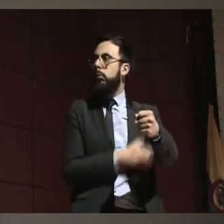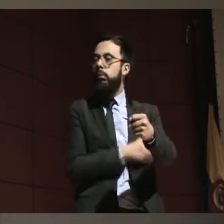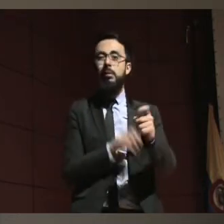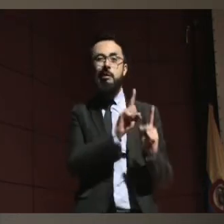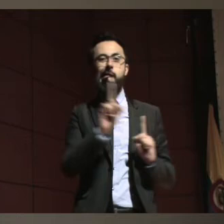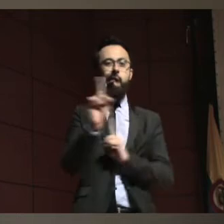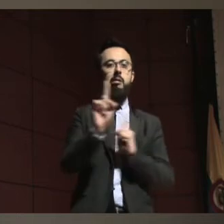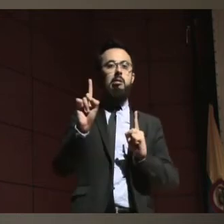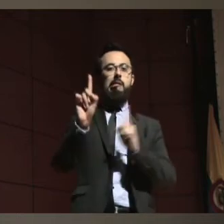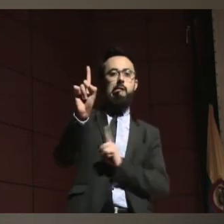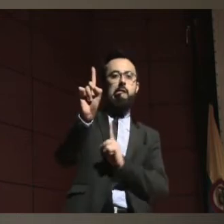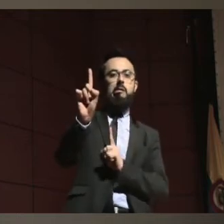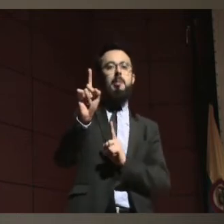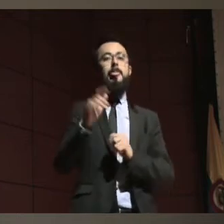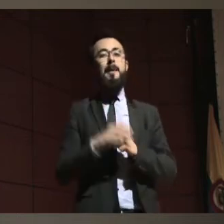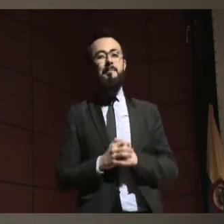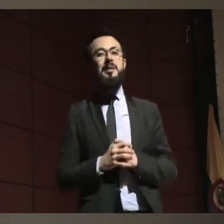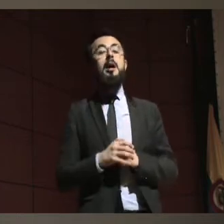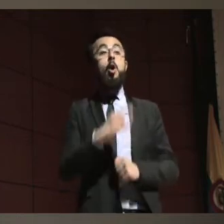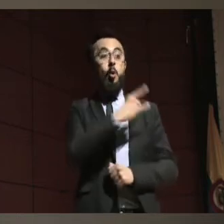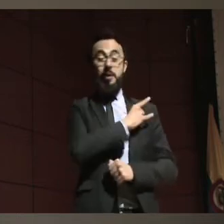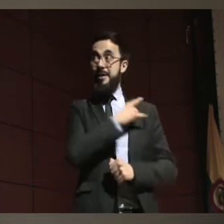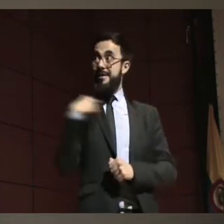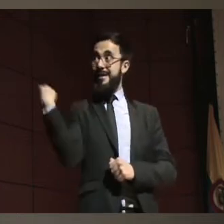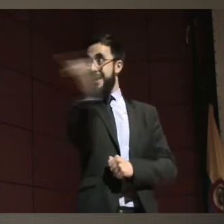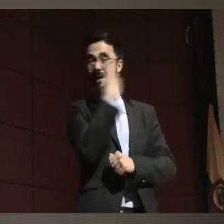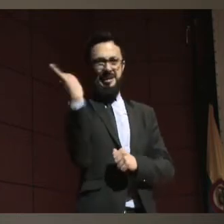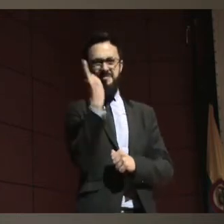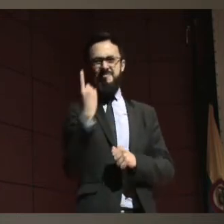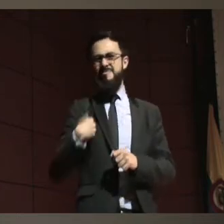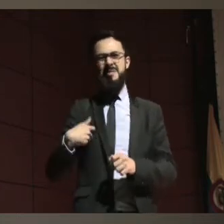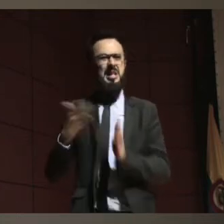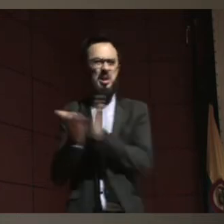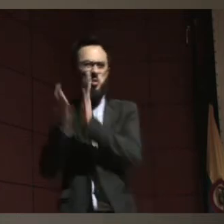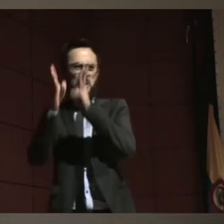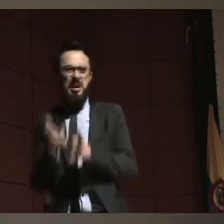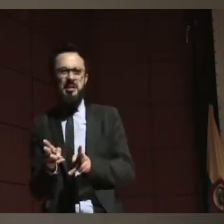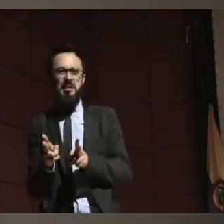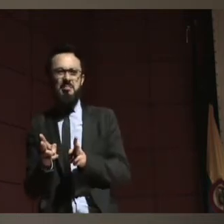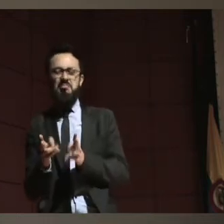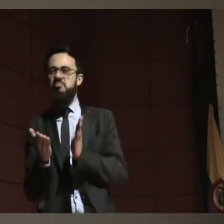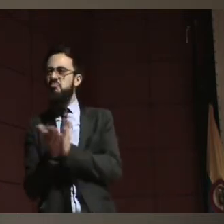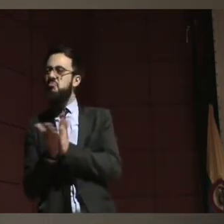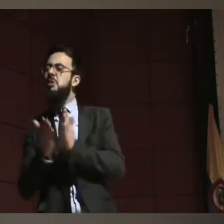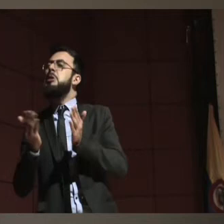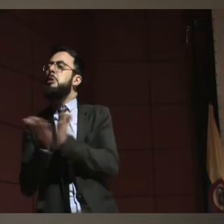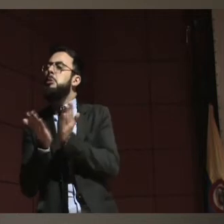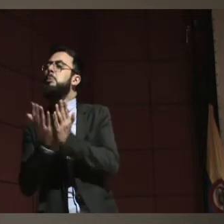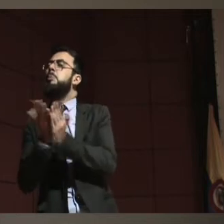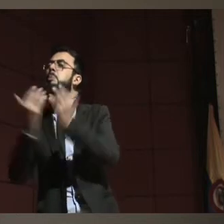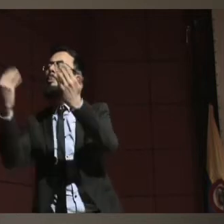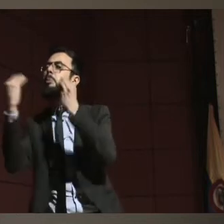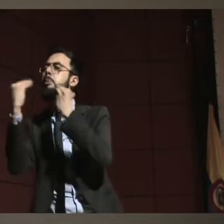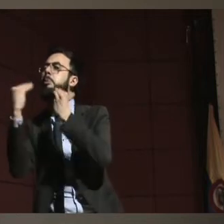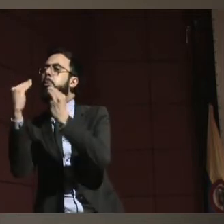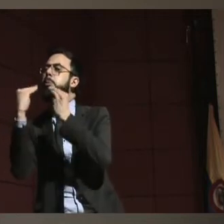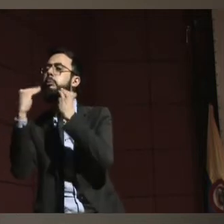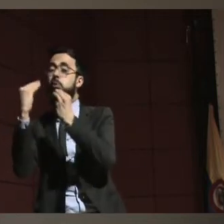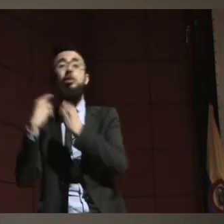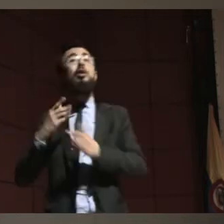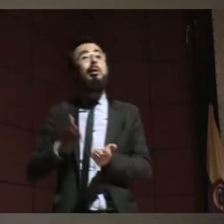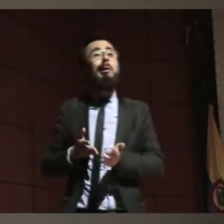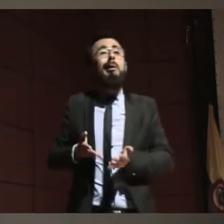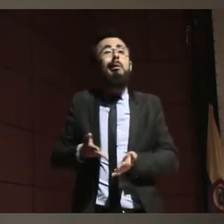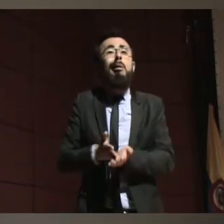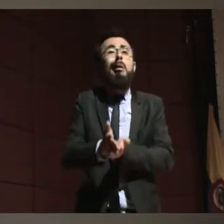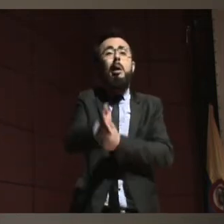o de asistencia o de trabajo con personas con discapacidad aún están siendo educados en